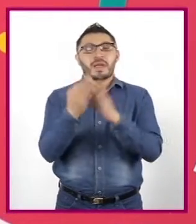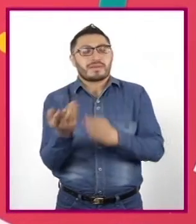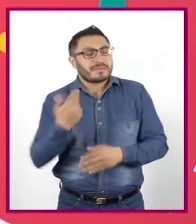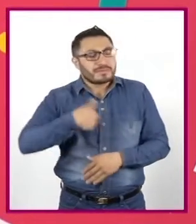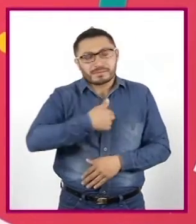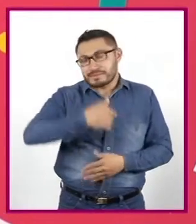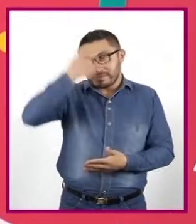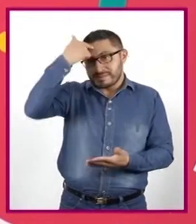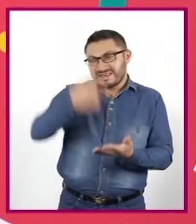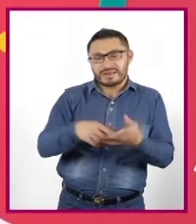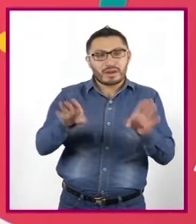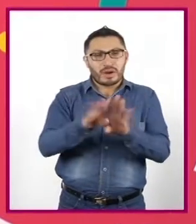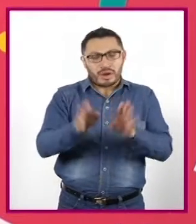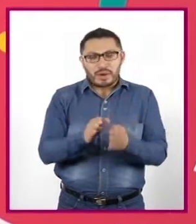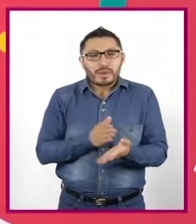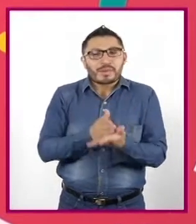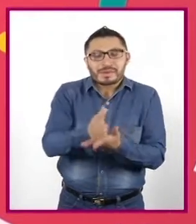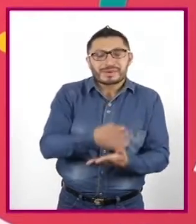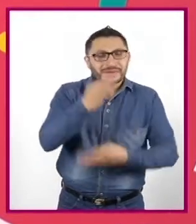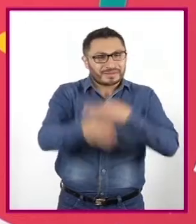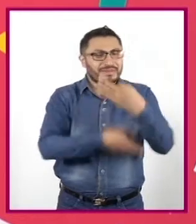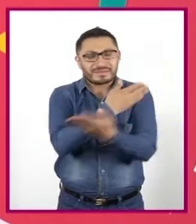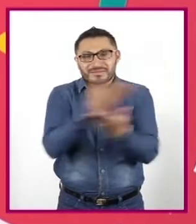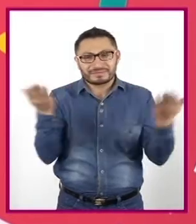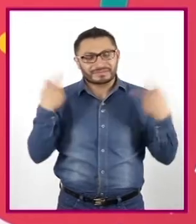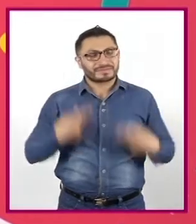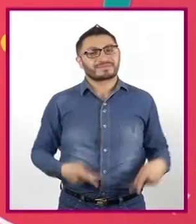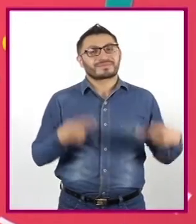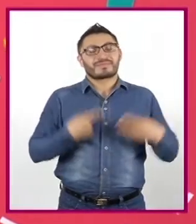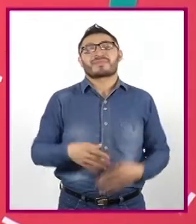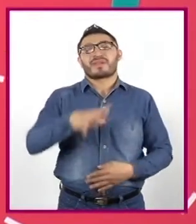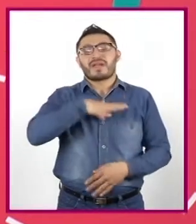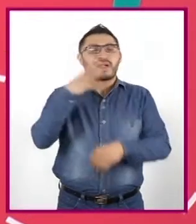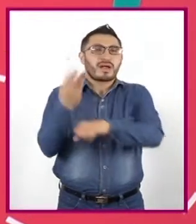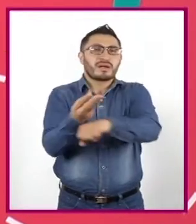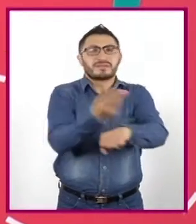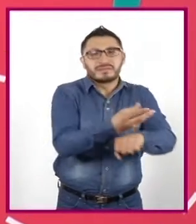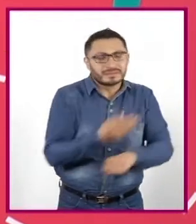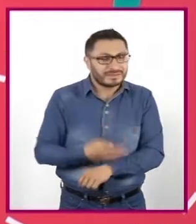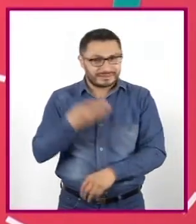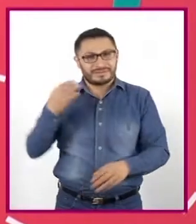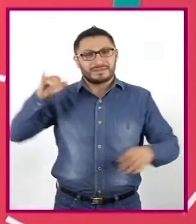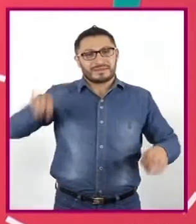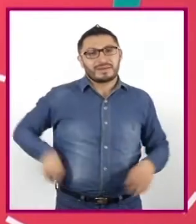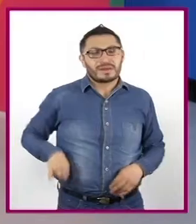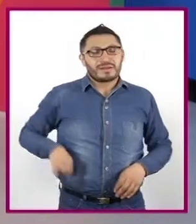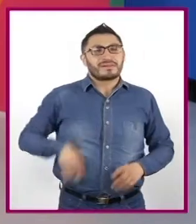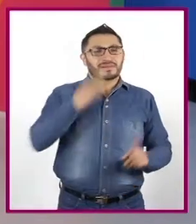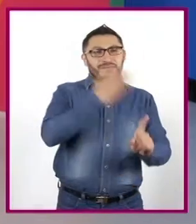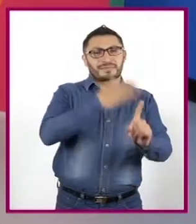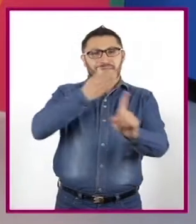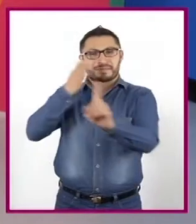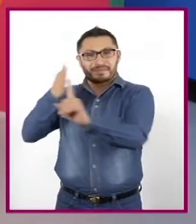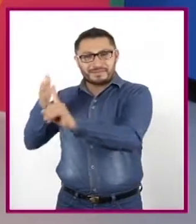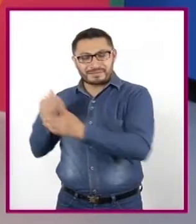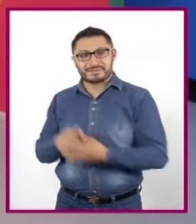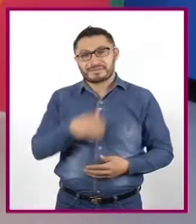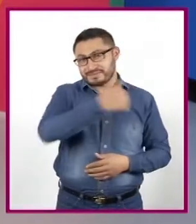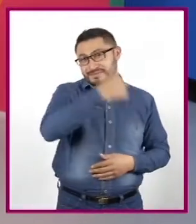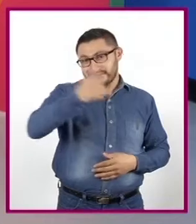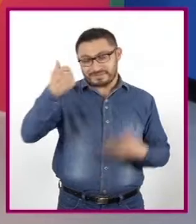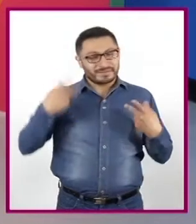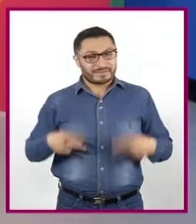parecer son accesibles para todos y todas y se pueden adaptar a los intereses individuales. Así que,